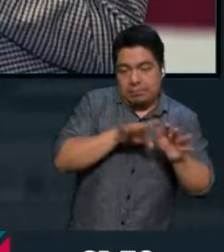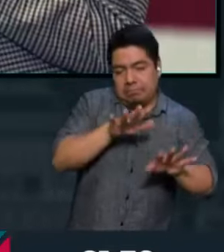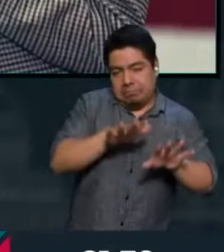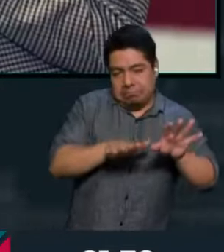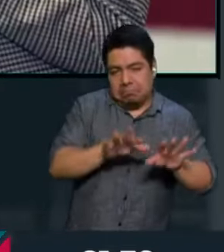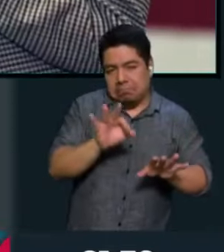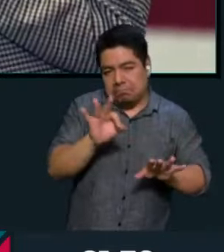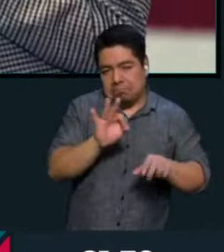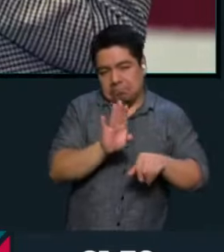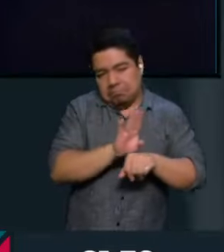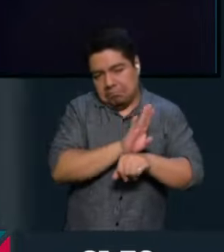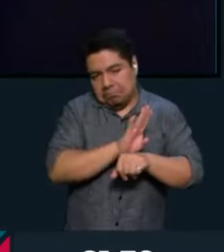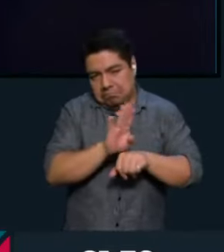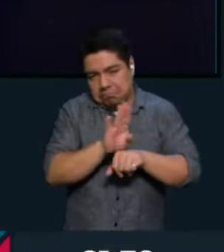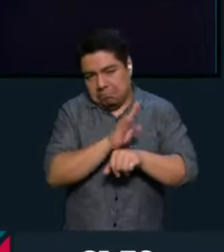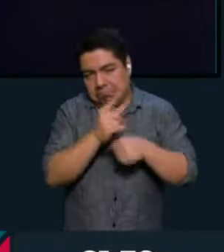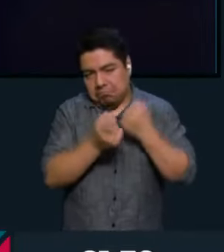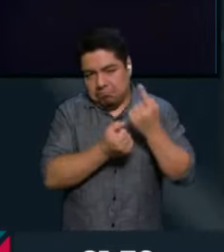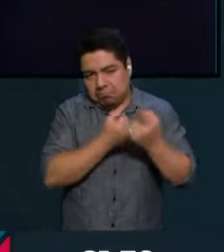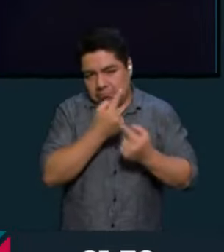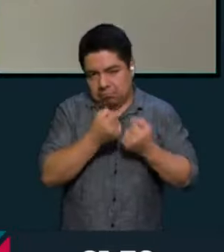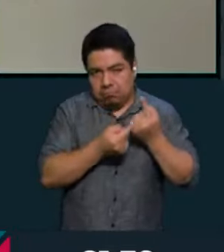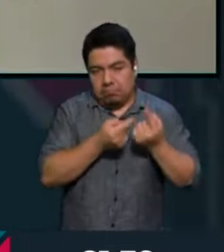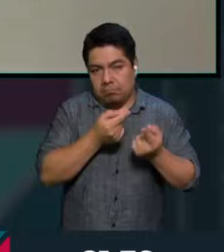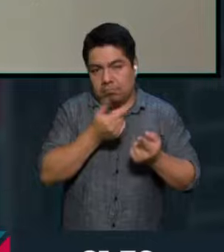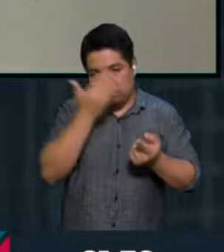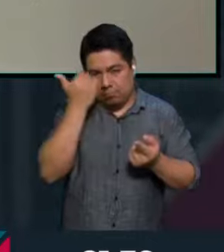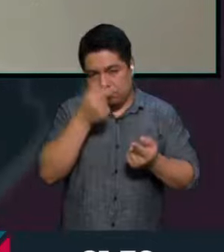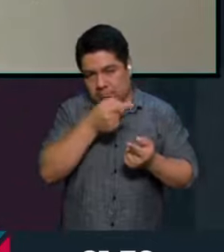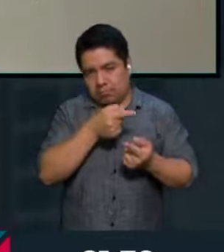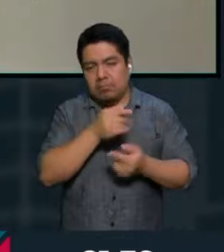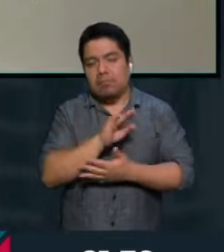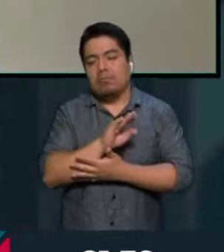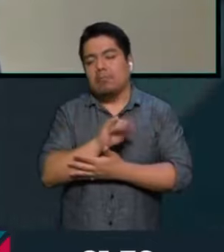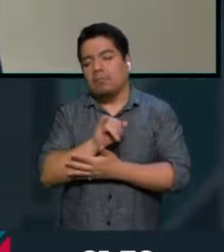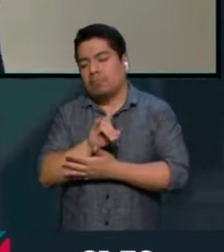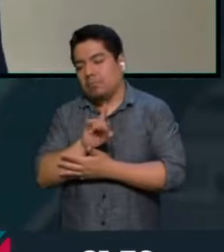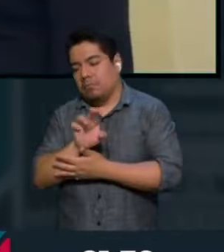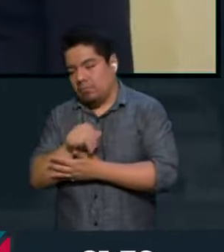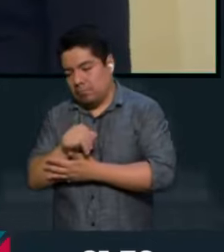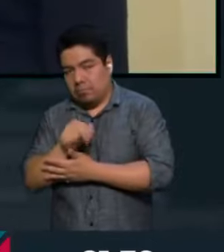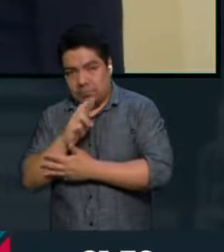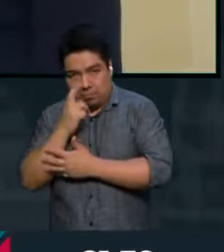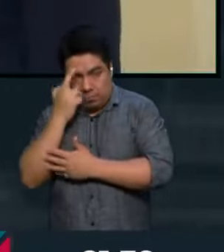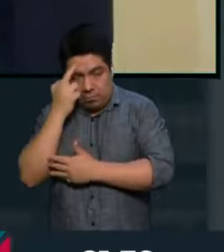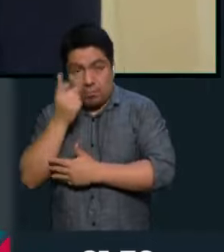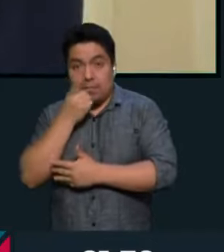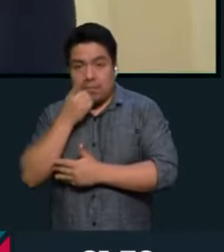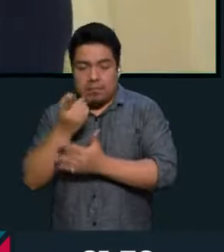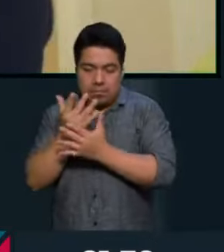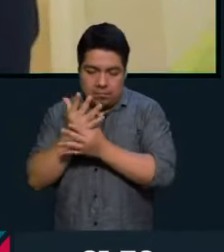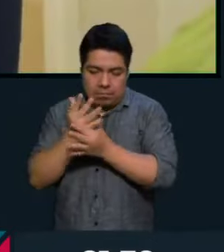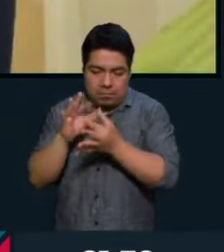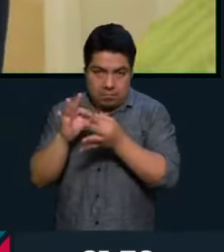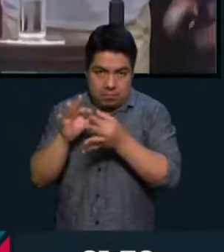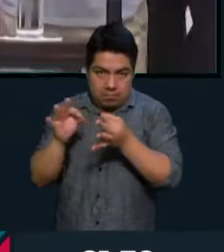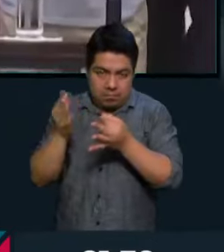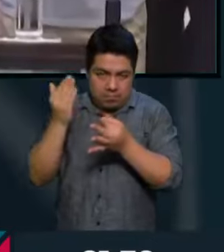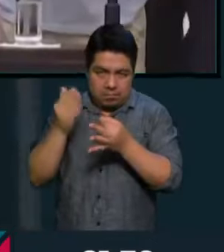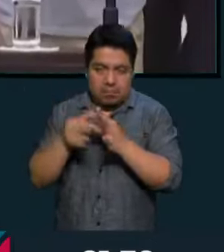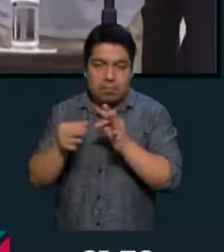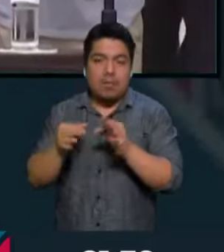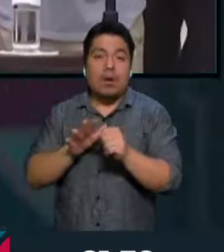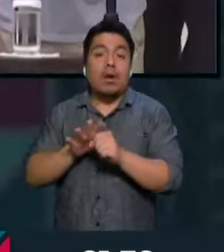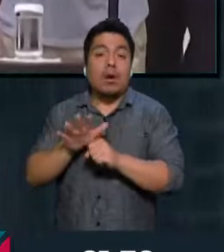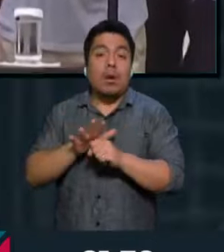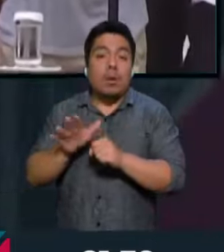beneficiar mucho esto que declaró ya Biden y nosotros lo comentamos ahí en Capital 21, por supuesto, en su momento, que